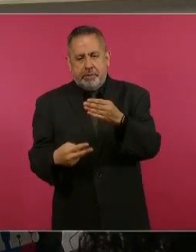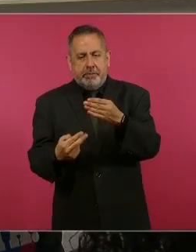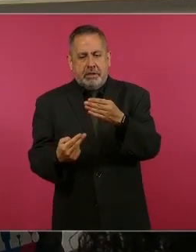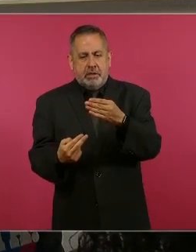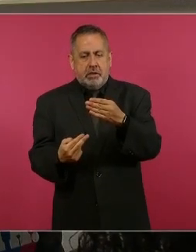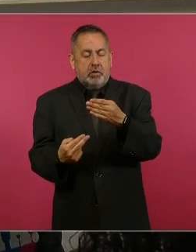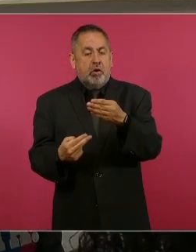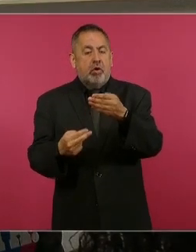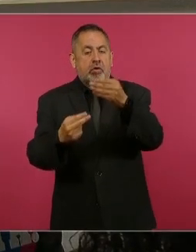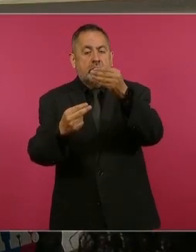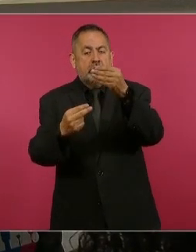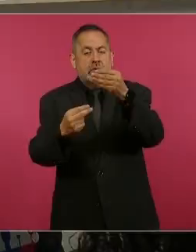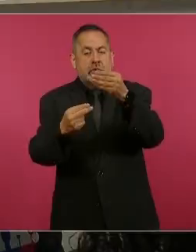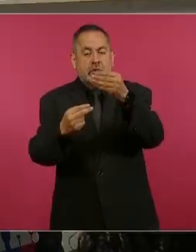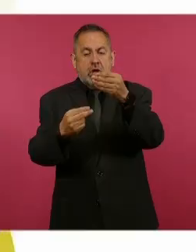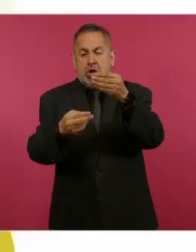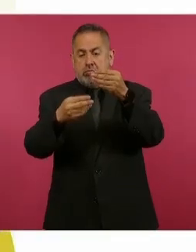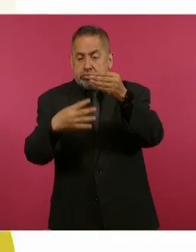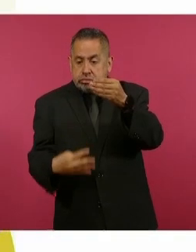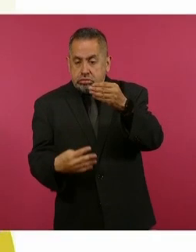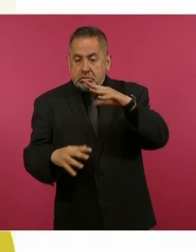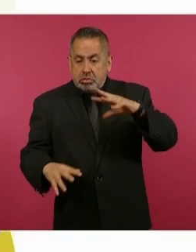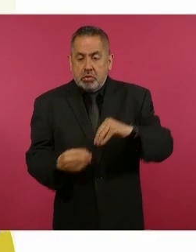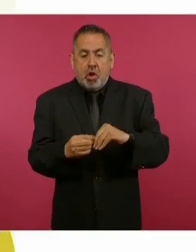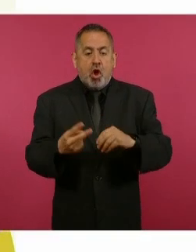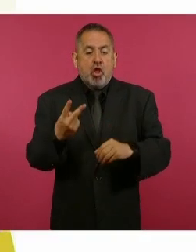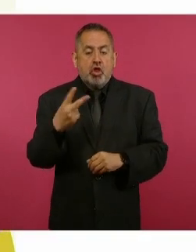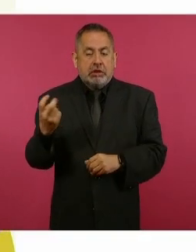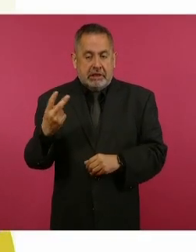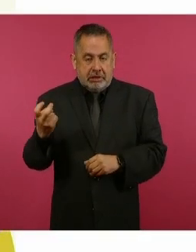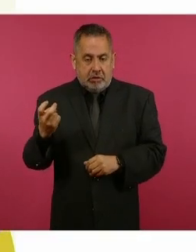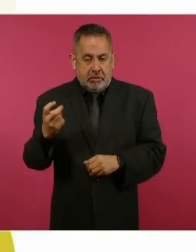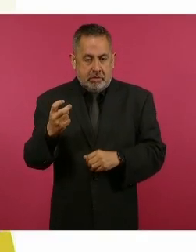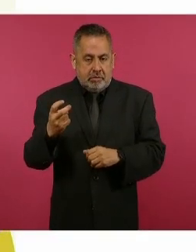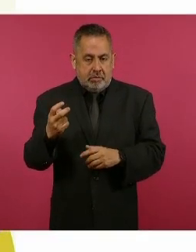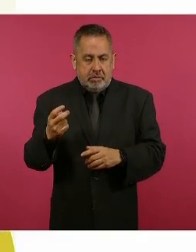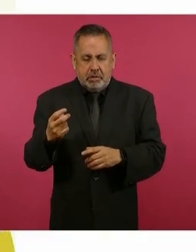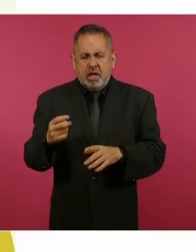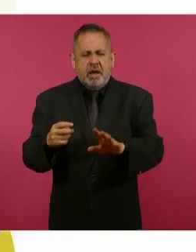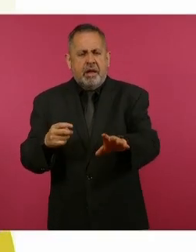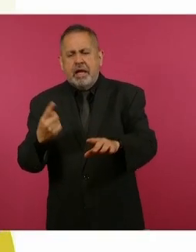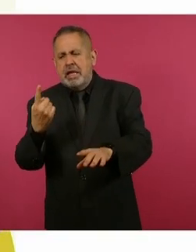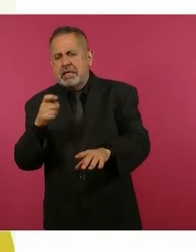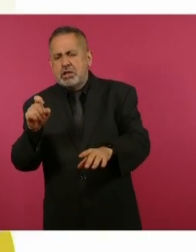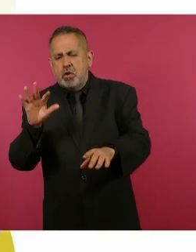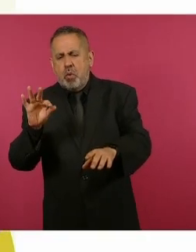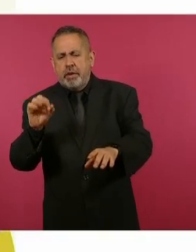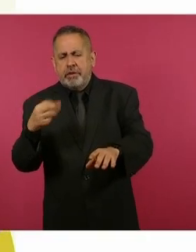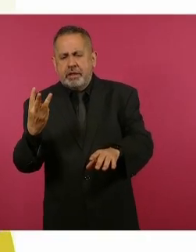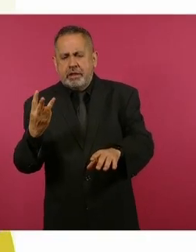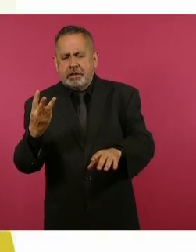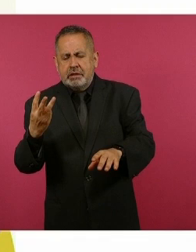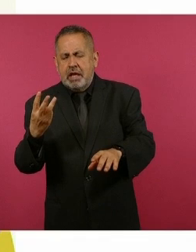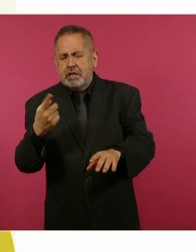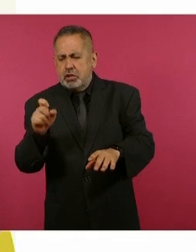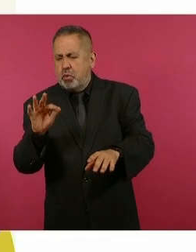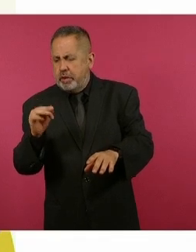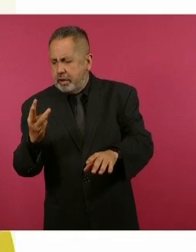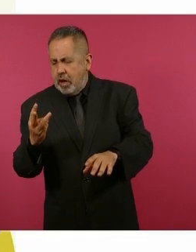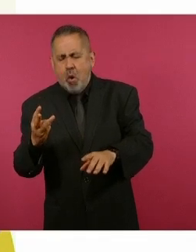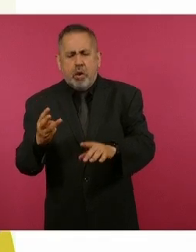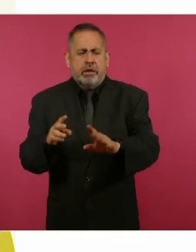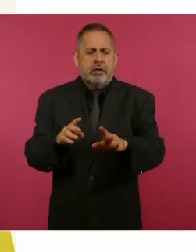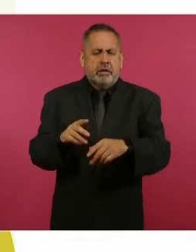alrededor de 200. ¿Cuántas? 143. ¿Siento qué? 43. ¿43?